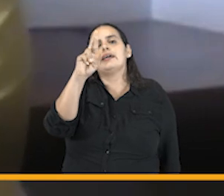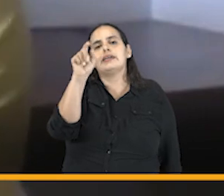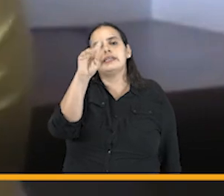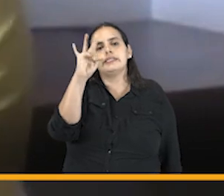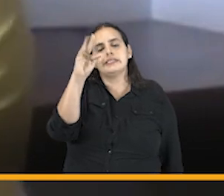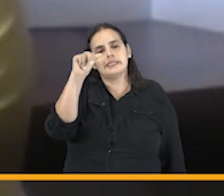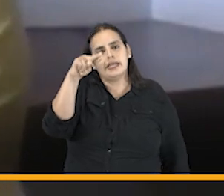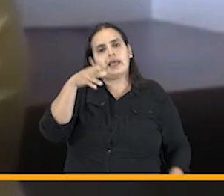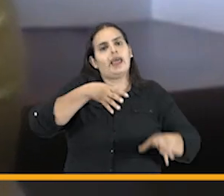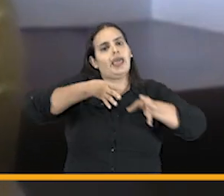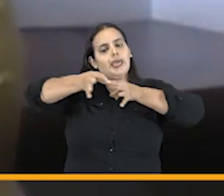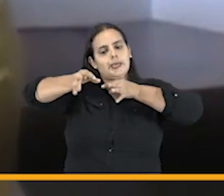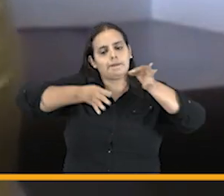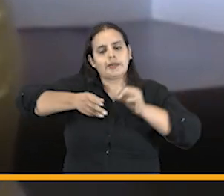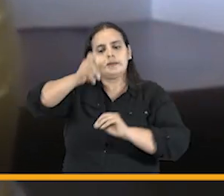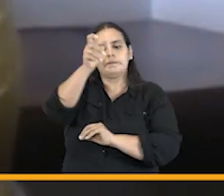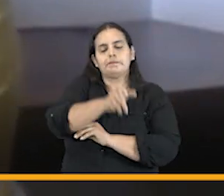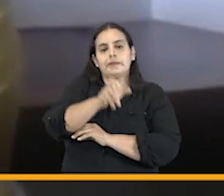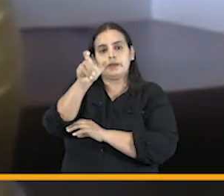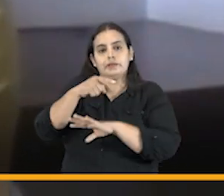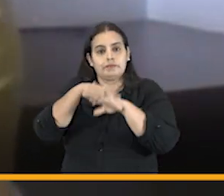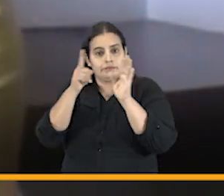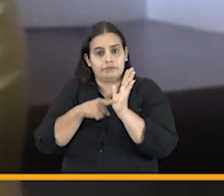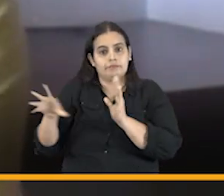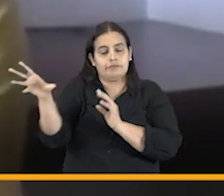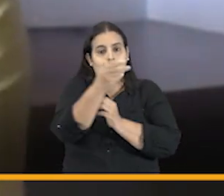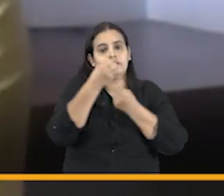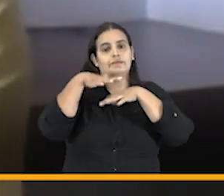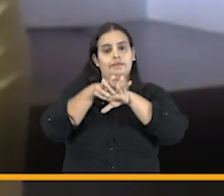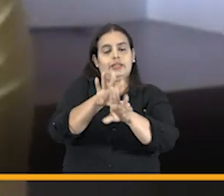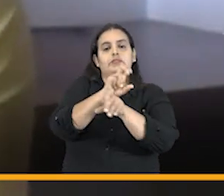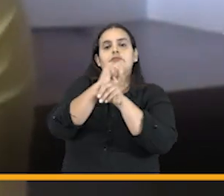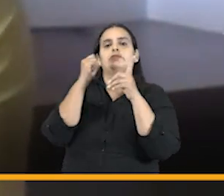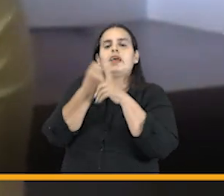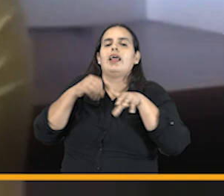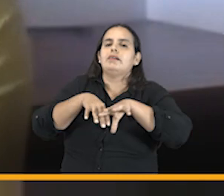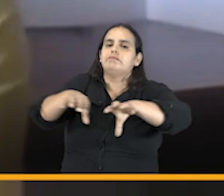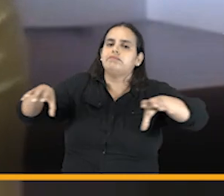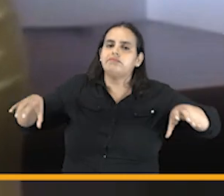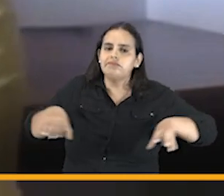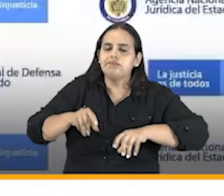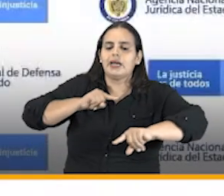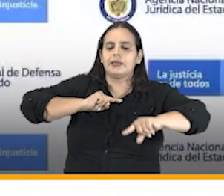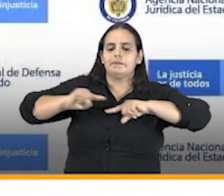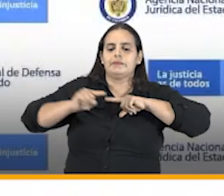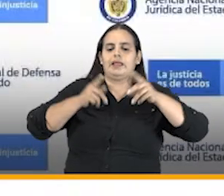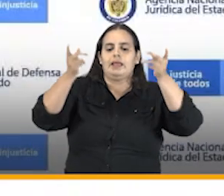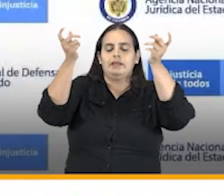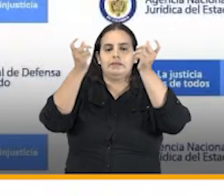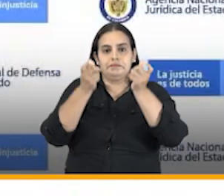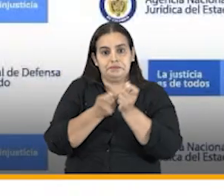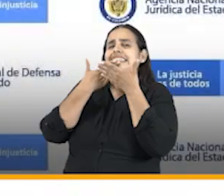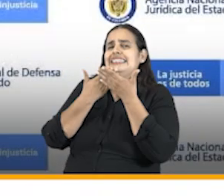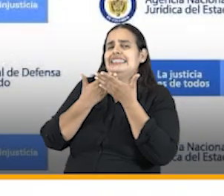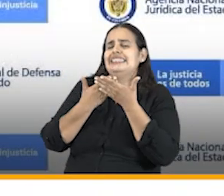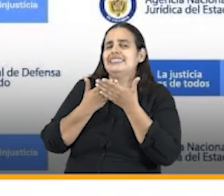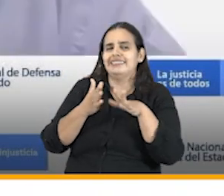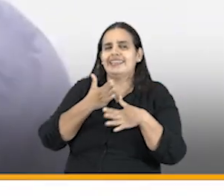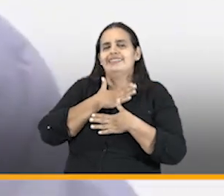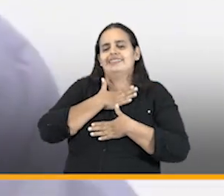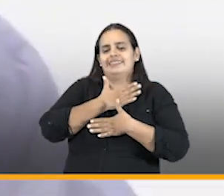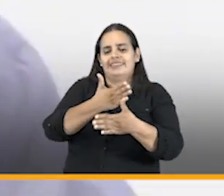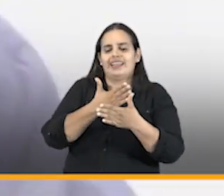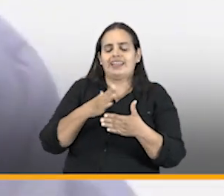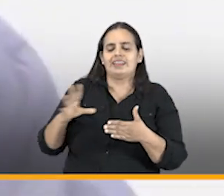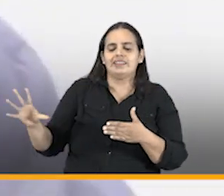para que le explique a las personas que están conectadas a través de nuestras redes sociales la gestión administrativa y financiera de la agencia un saludo